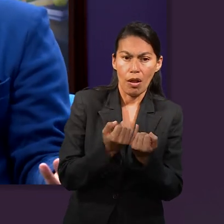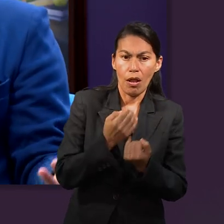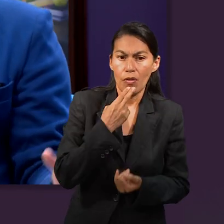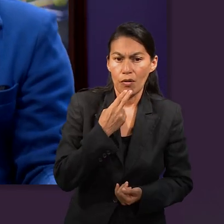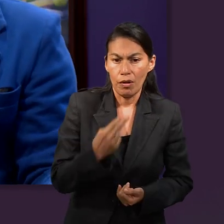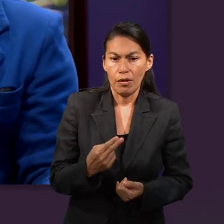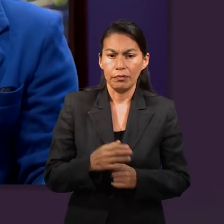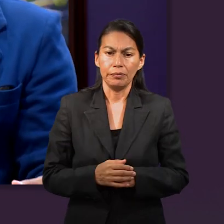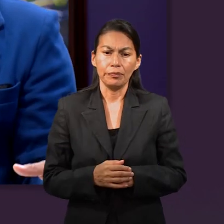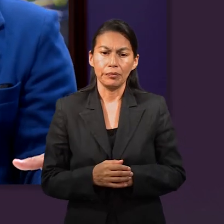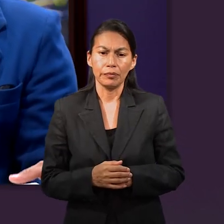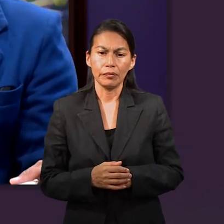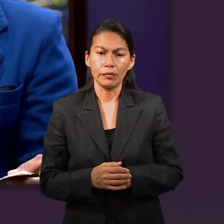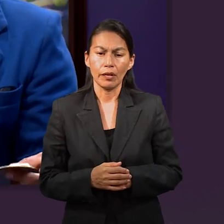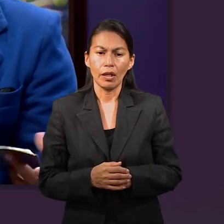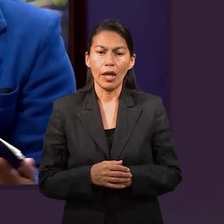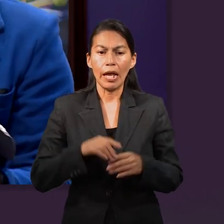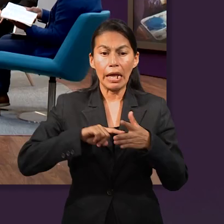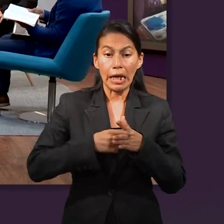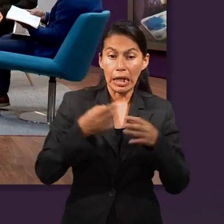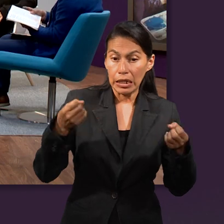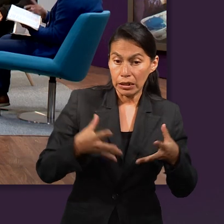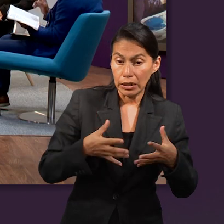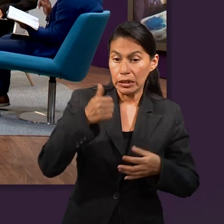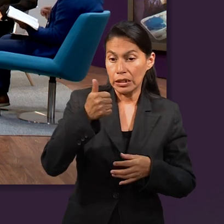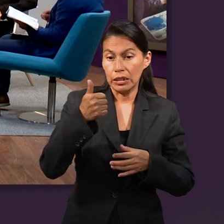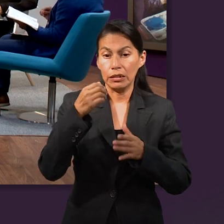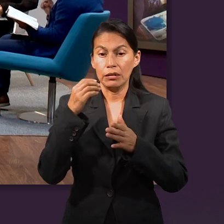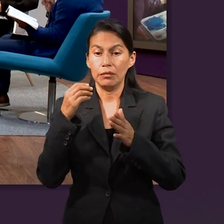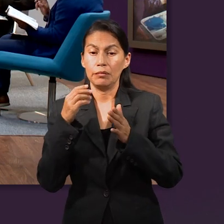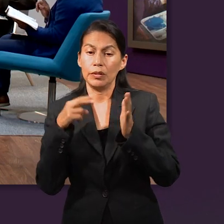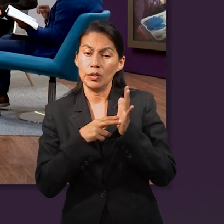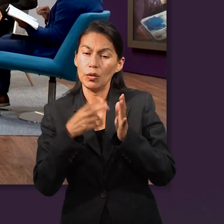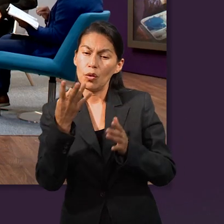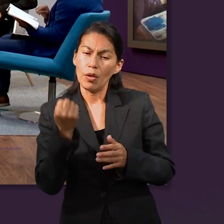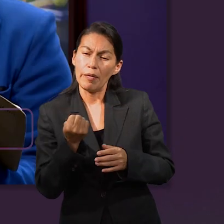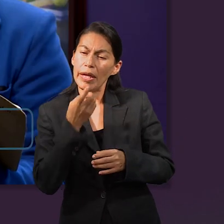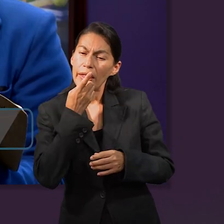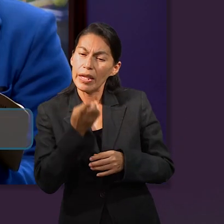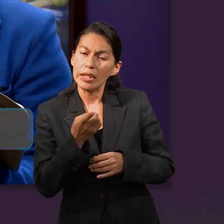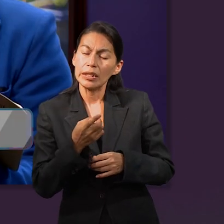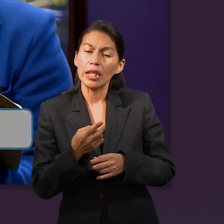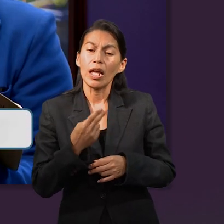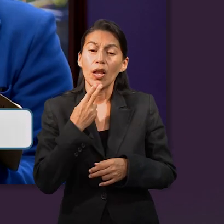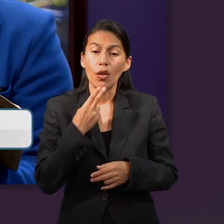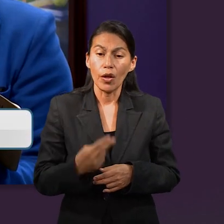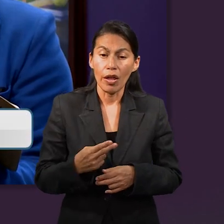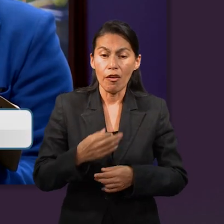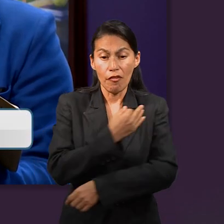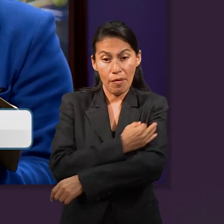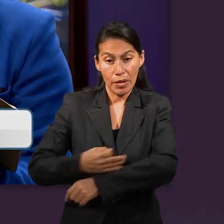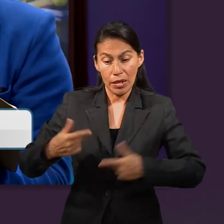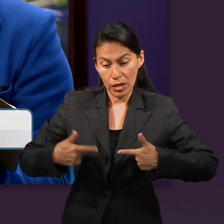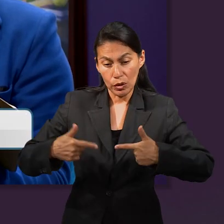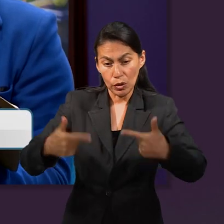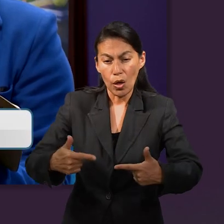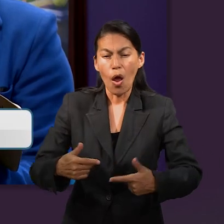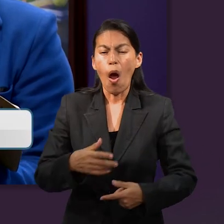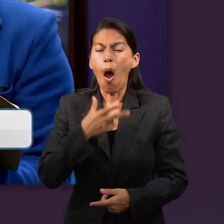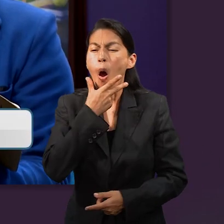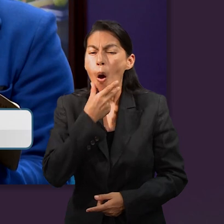lo que es a Noé. Vamos al libro de Génesis, capítulo 6, verso 9. Dice, estos son los descendientes de Noé.